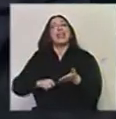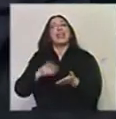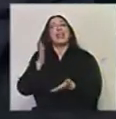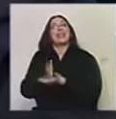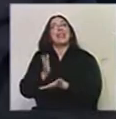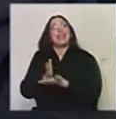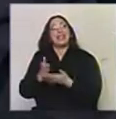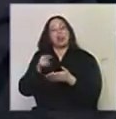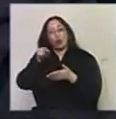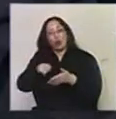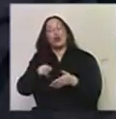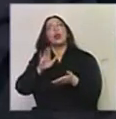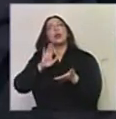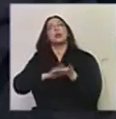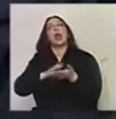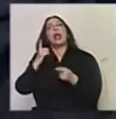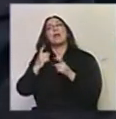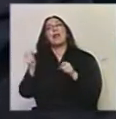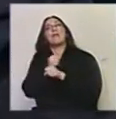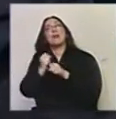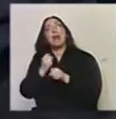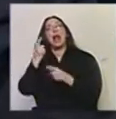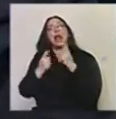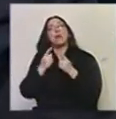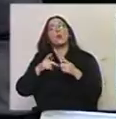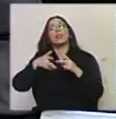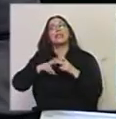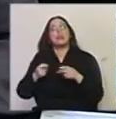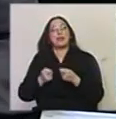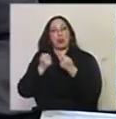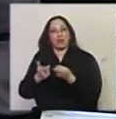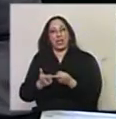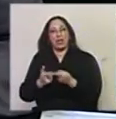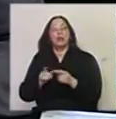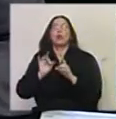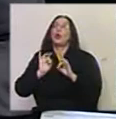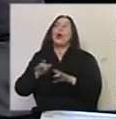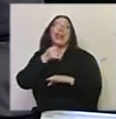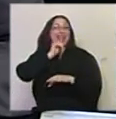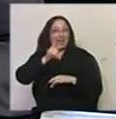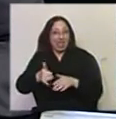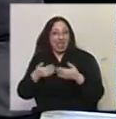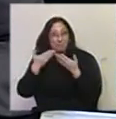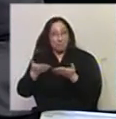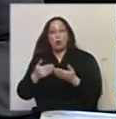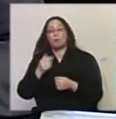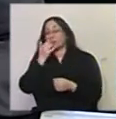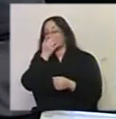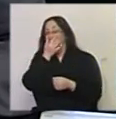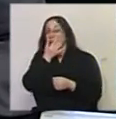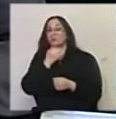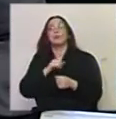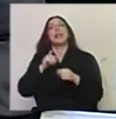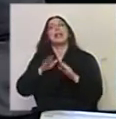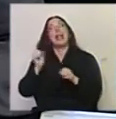través de la afirmación de algunos mecanismos o de algunas herramientas. Entre otros, por solo poner un ejemplo, porque esto en la medida que así se ha